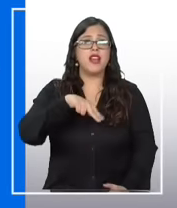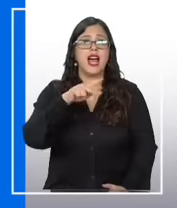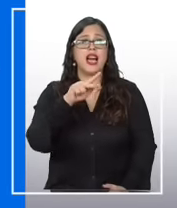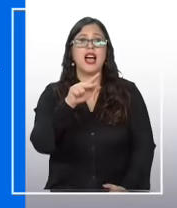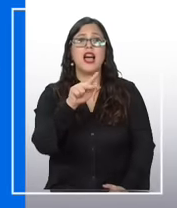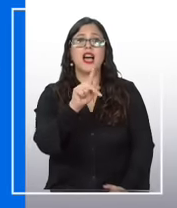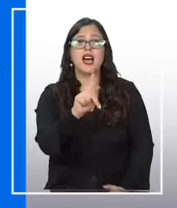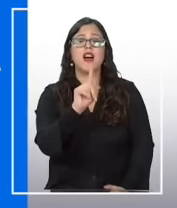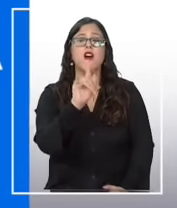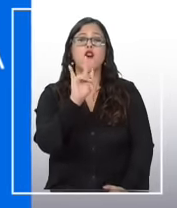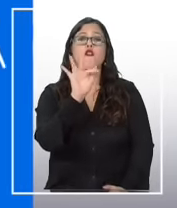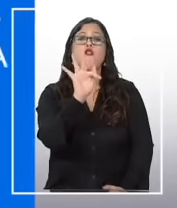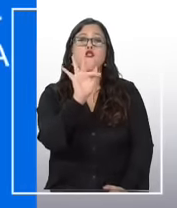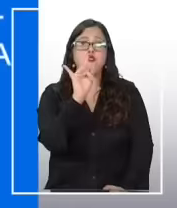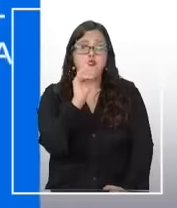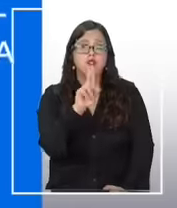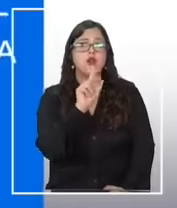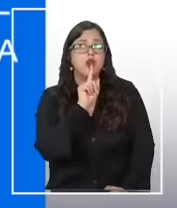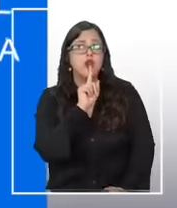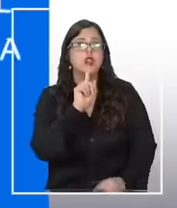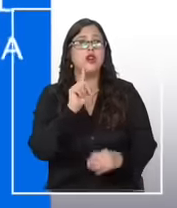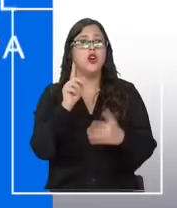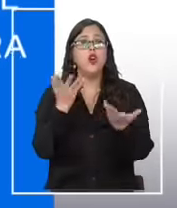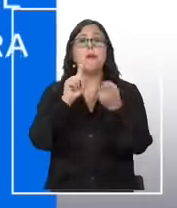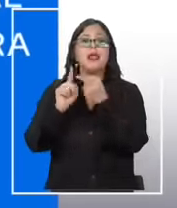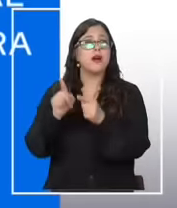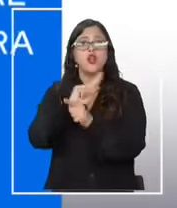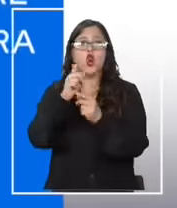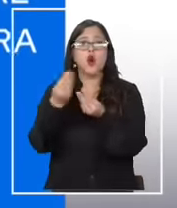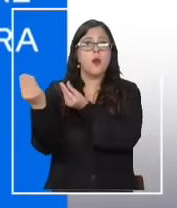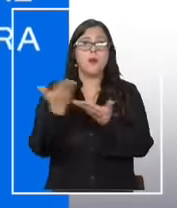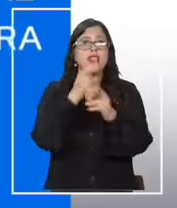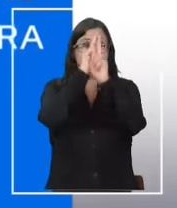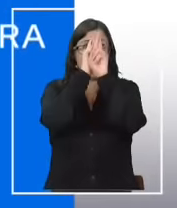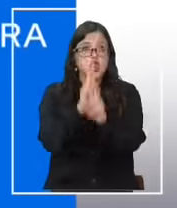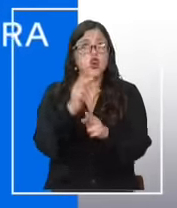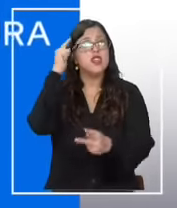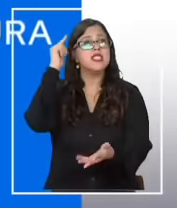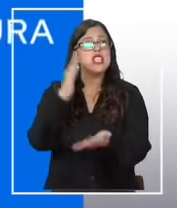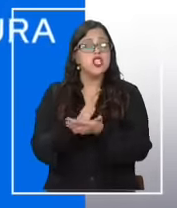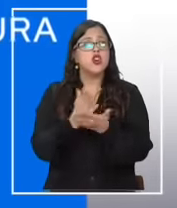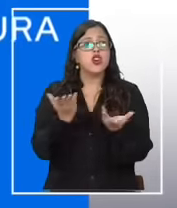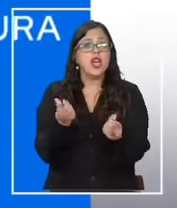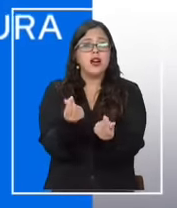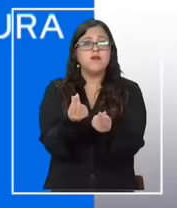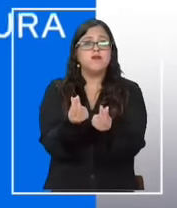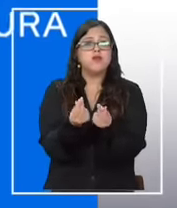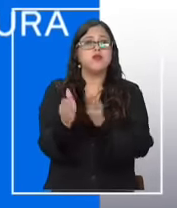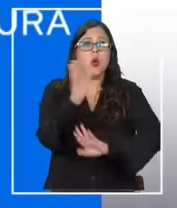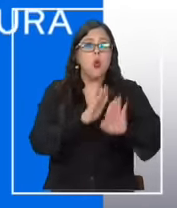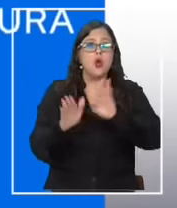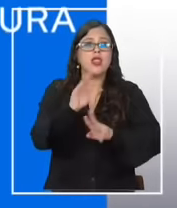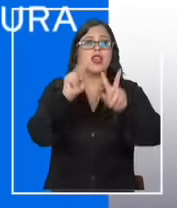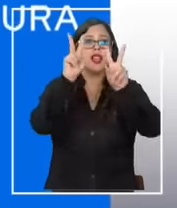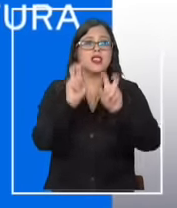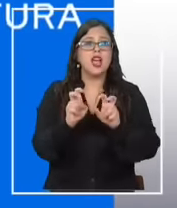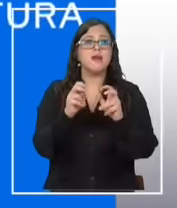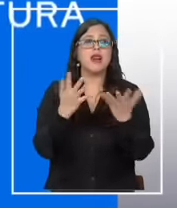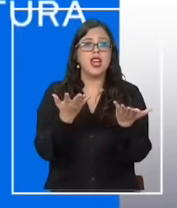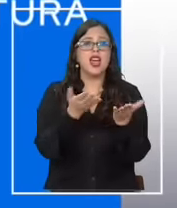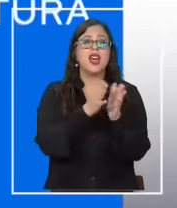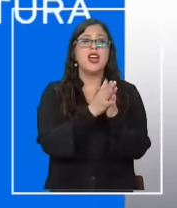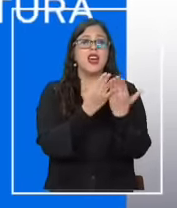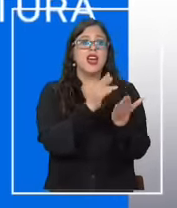invitado de honor la decisión obedece a priorizar los recursos al fortalecer el ecosistema del libro y la